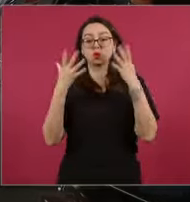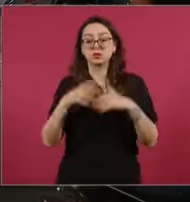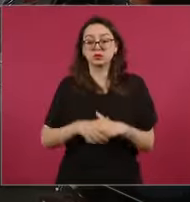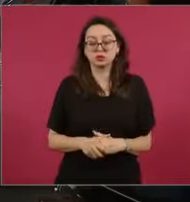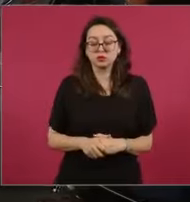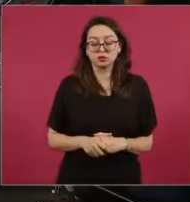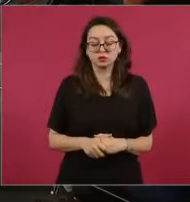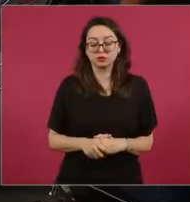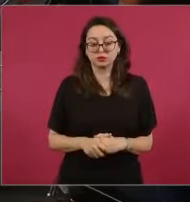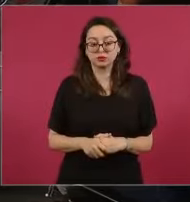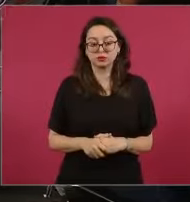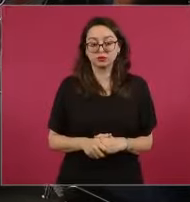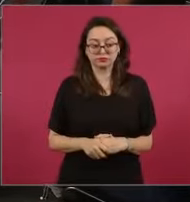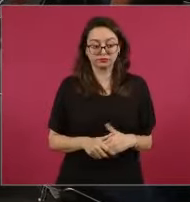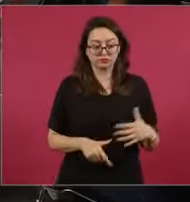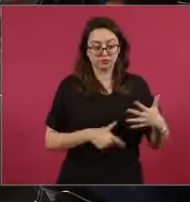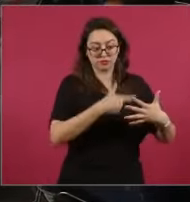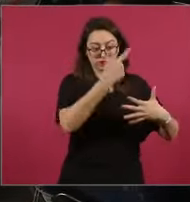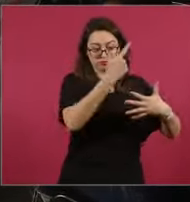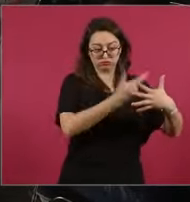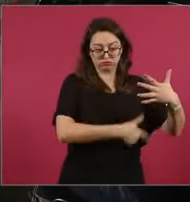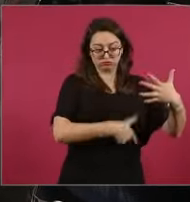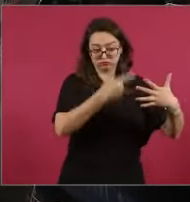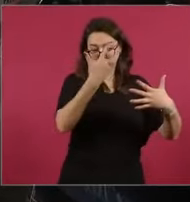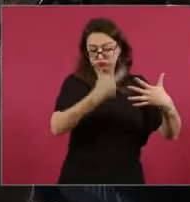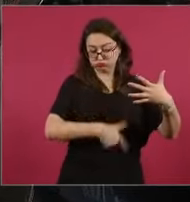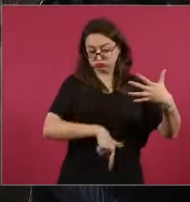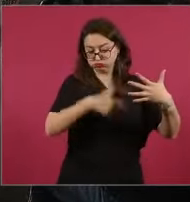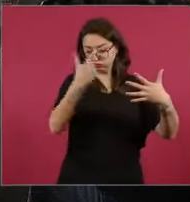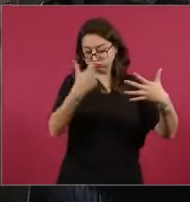es una lista de los mil más ricos del mundo,